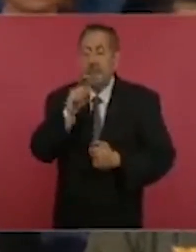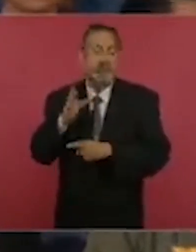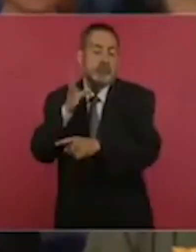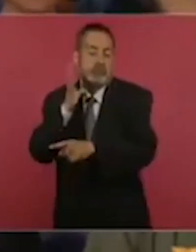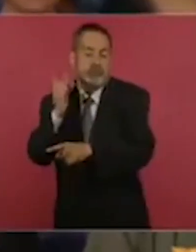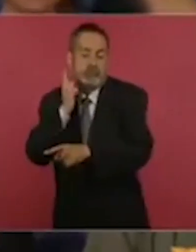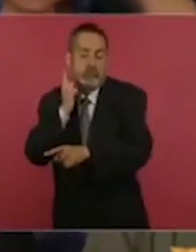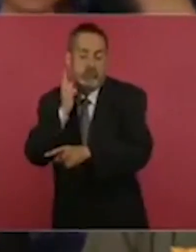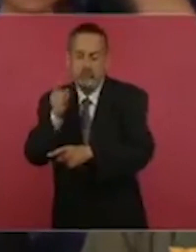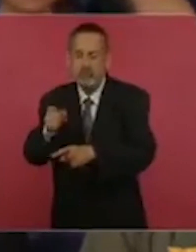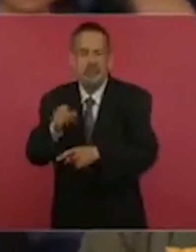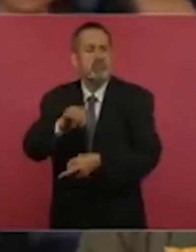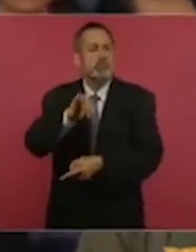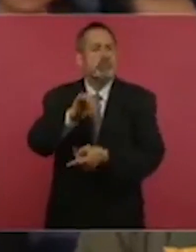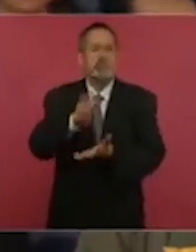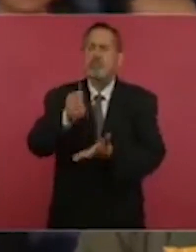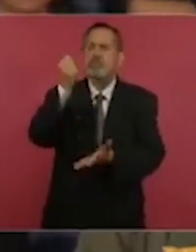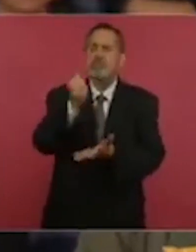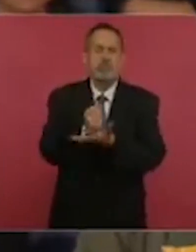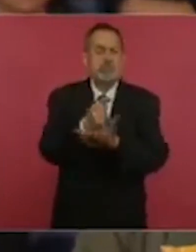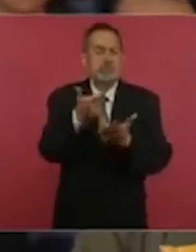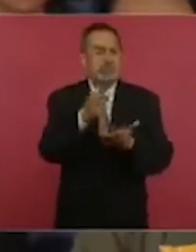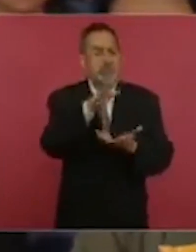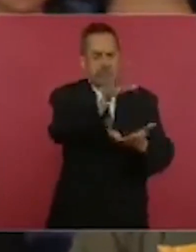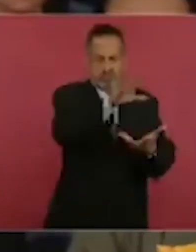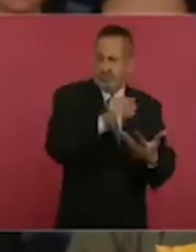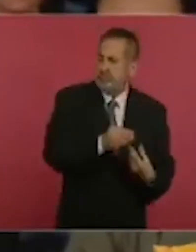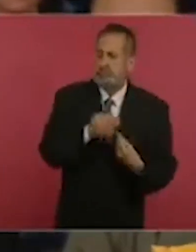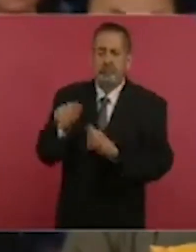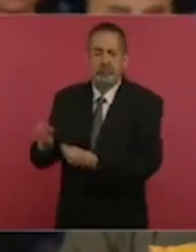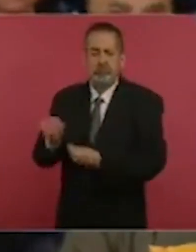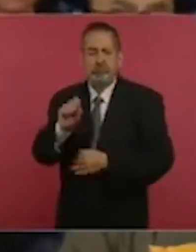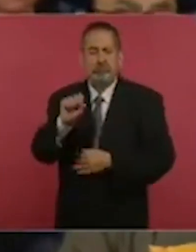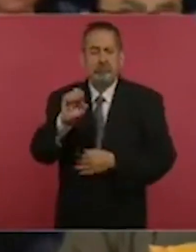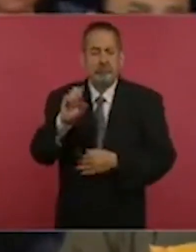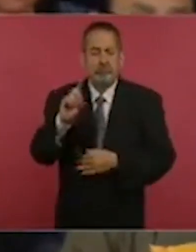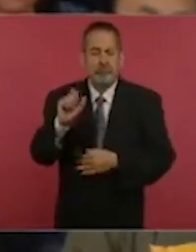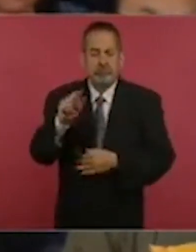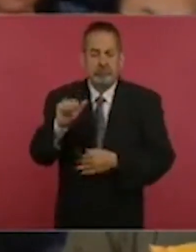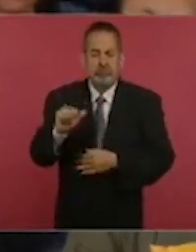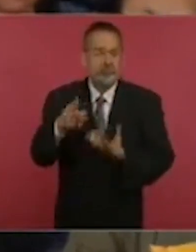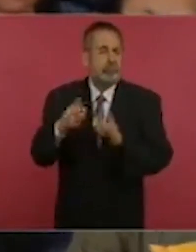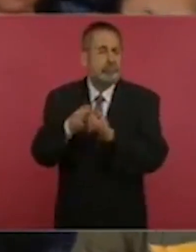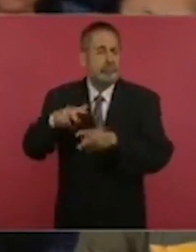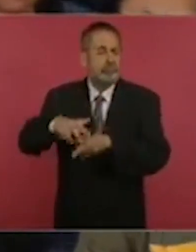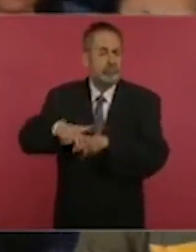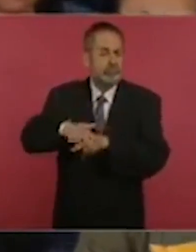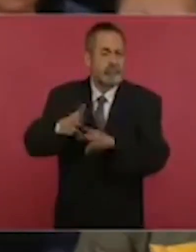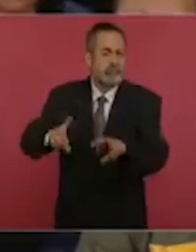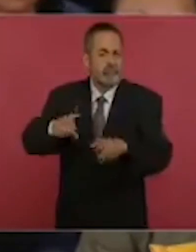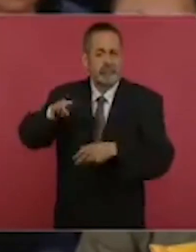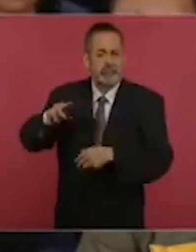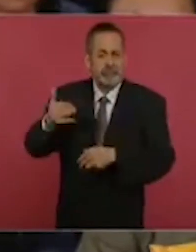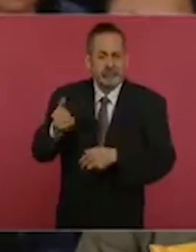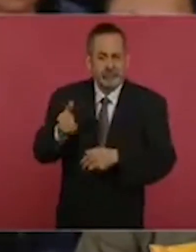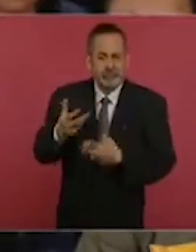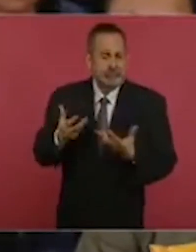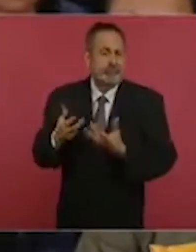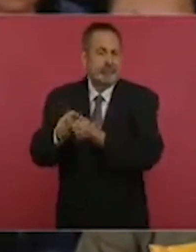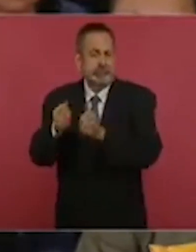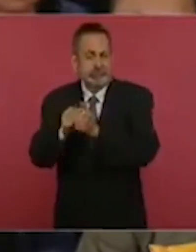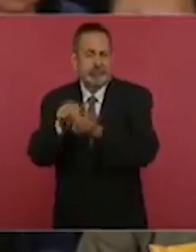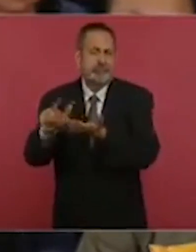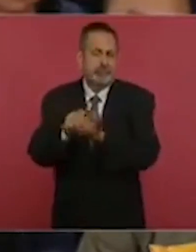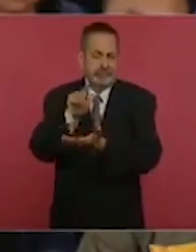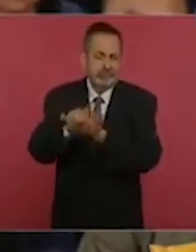Sedena, que se espera o se quiere que se utilice por medio de la empresa estatal del Tren Maya, que será, esto está relacionado con la